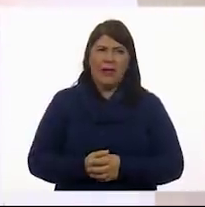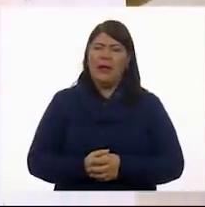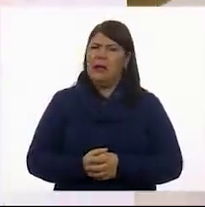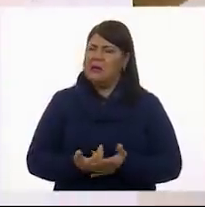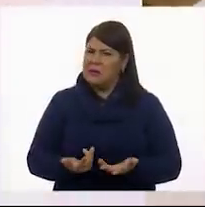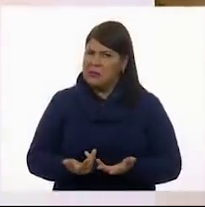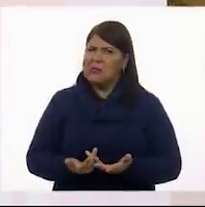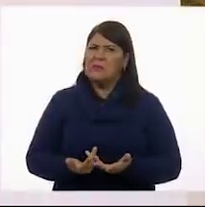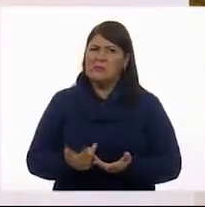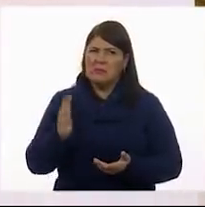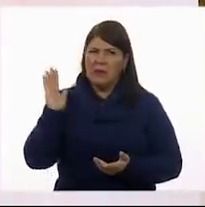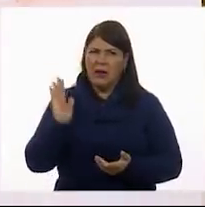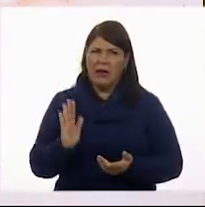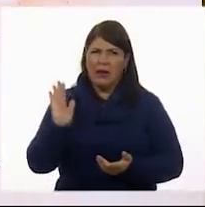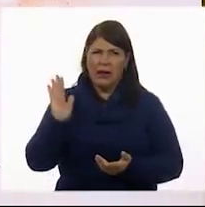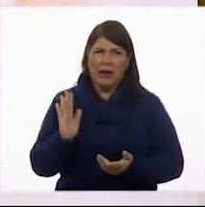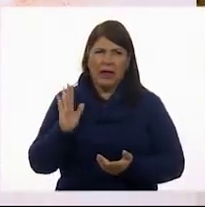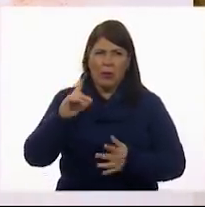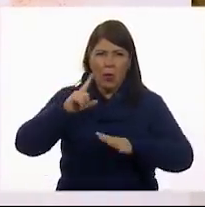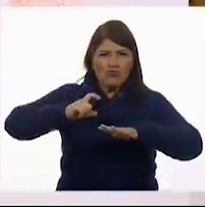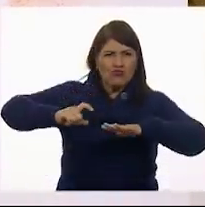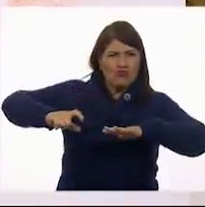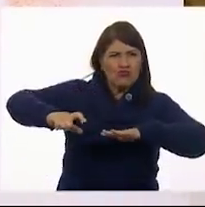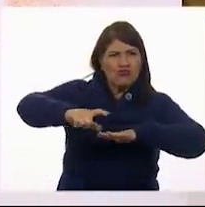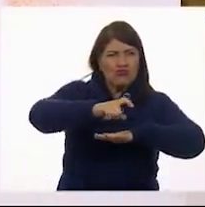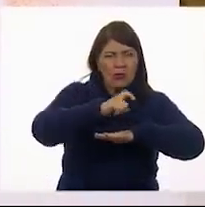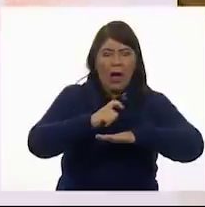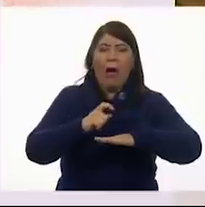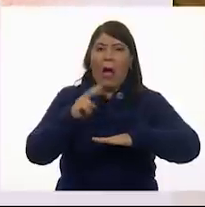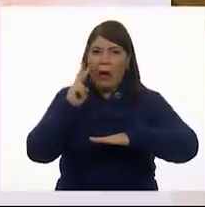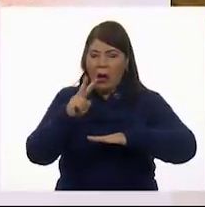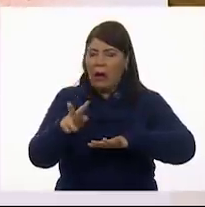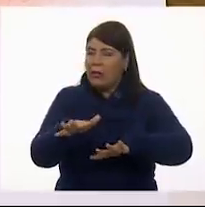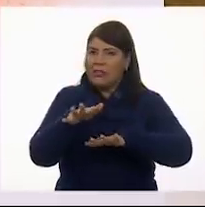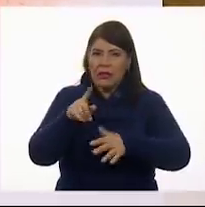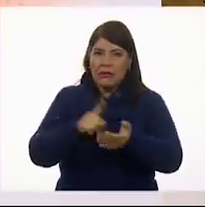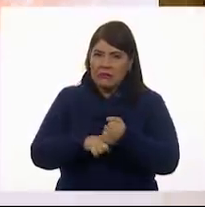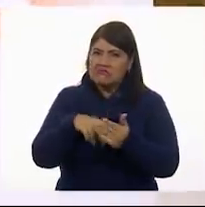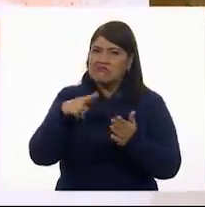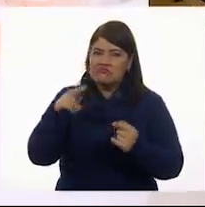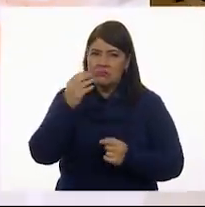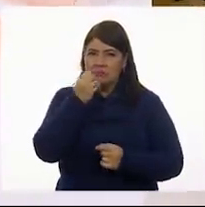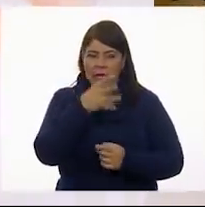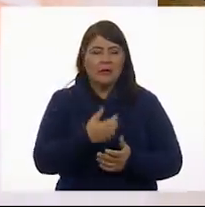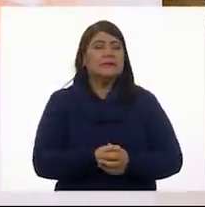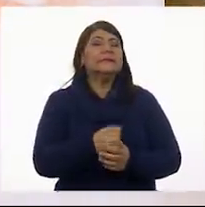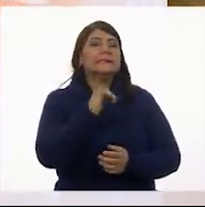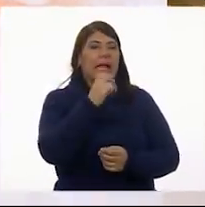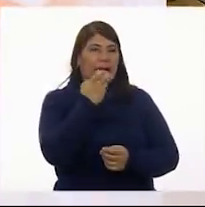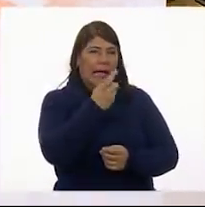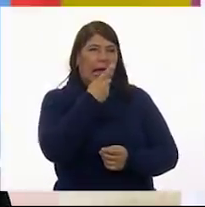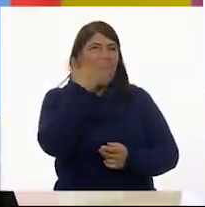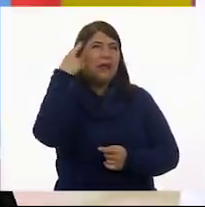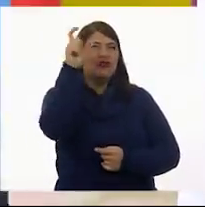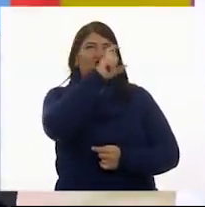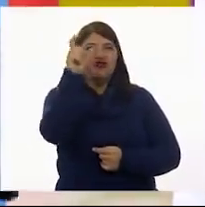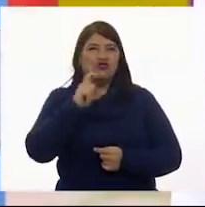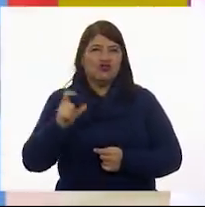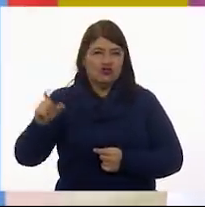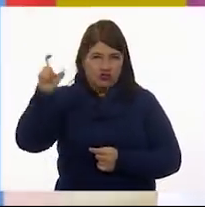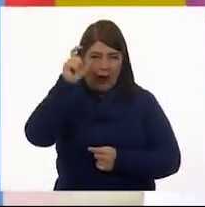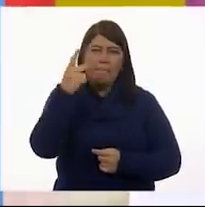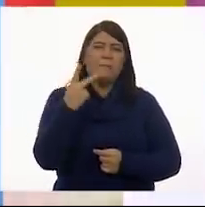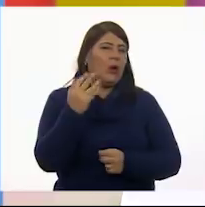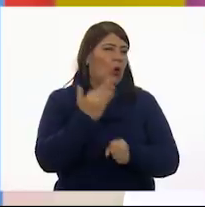que es aerosol, ¿no? Está increíble la textura que me da. En el video hablaron del aerosol, pero estamos ahorita explorando